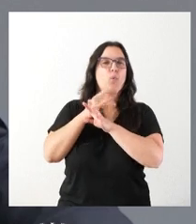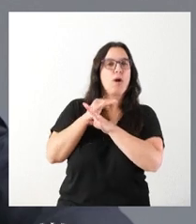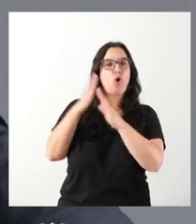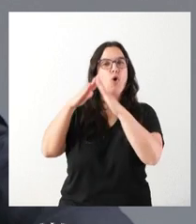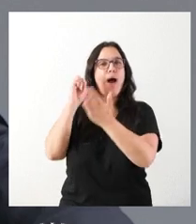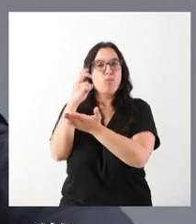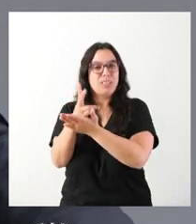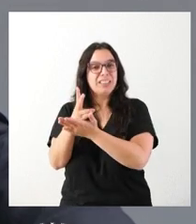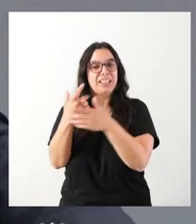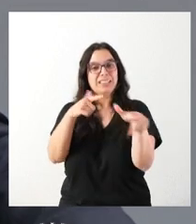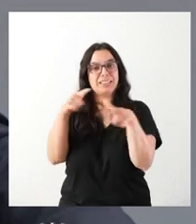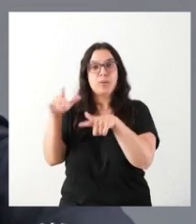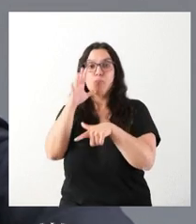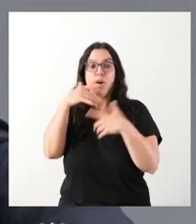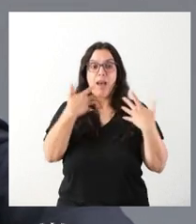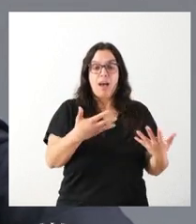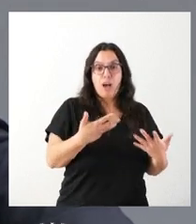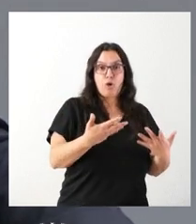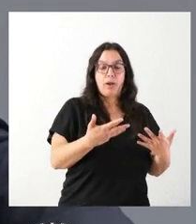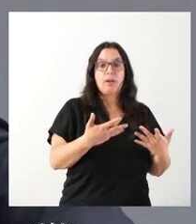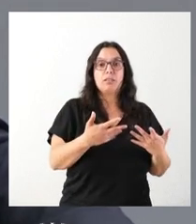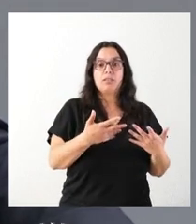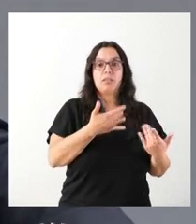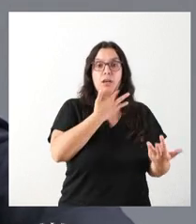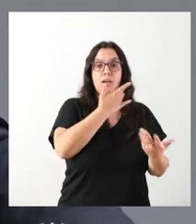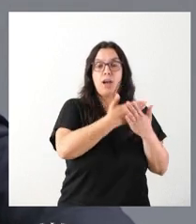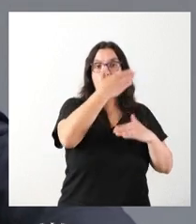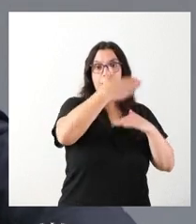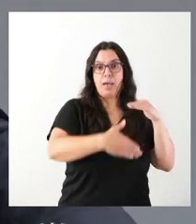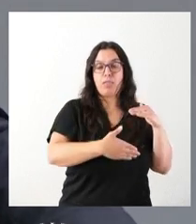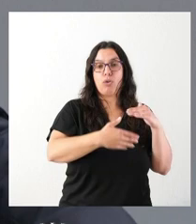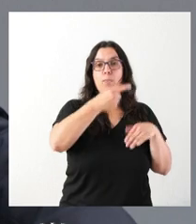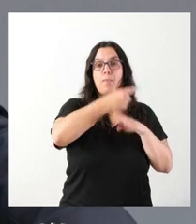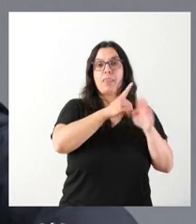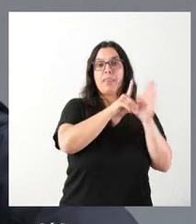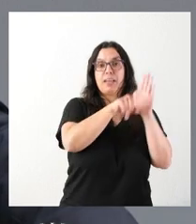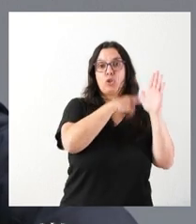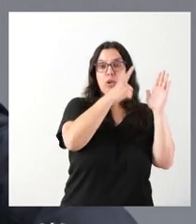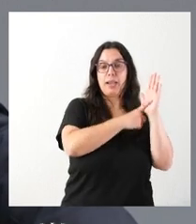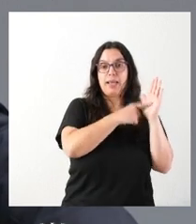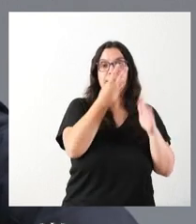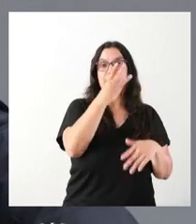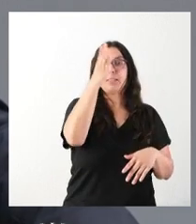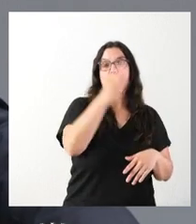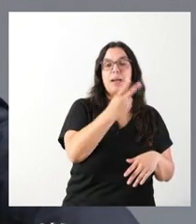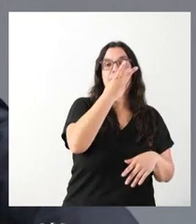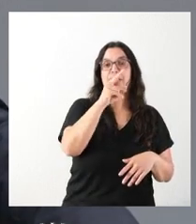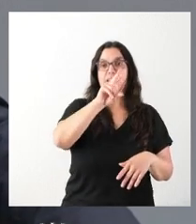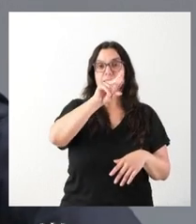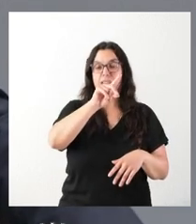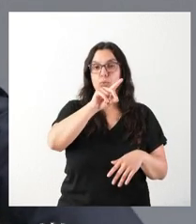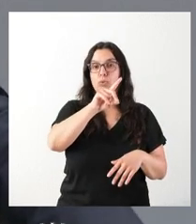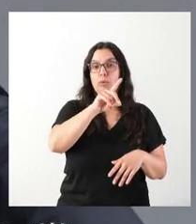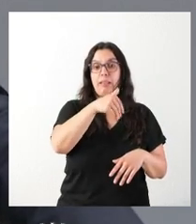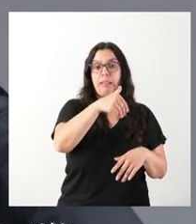dado que el actualmente vigente, que era el plazo que se establecía en el decreto ley 3 barra 2021, está